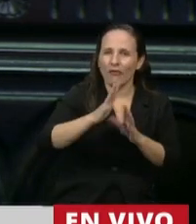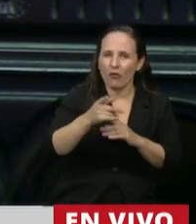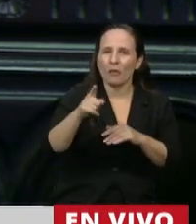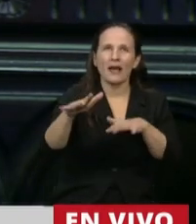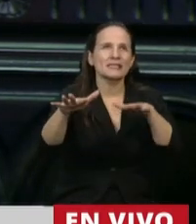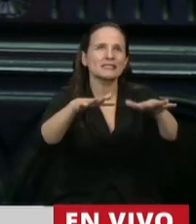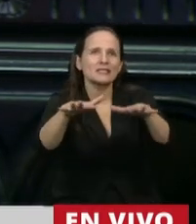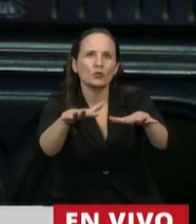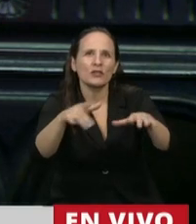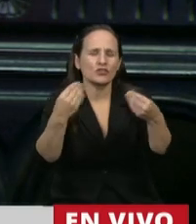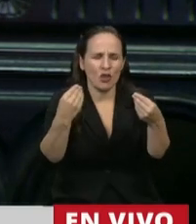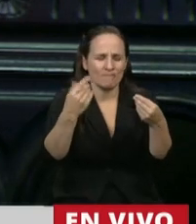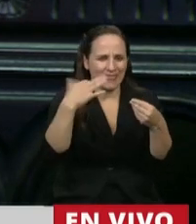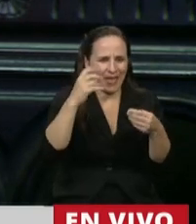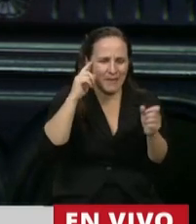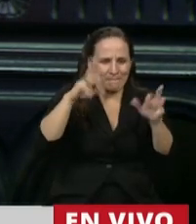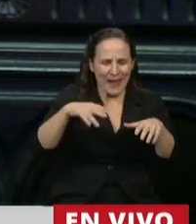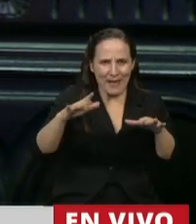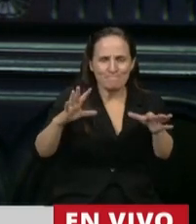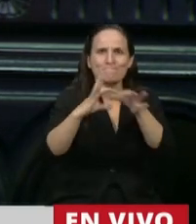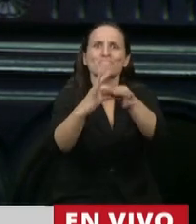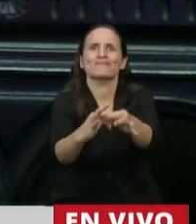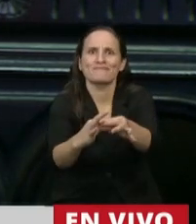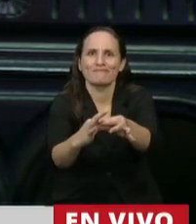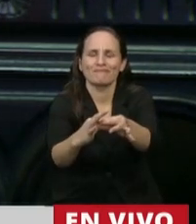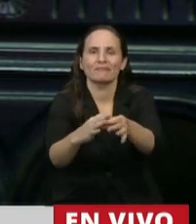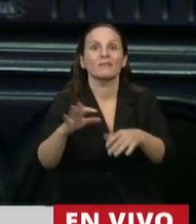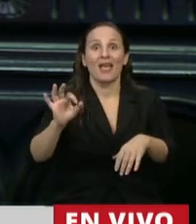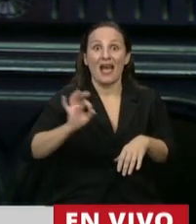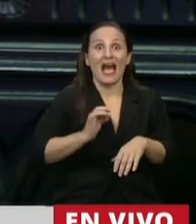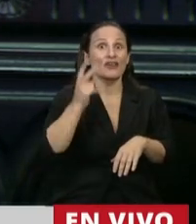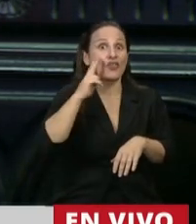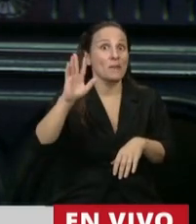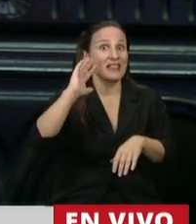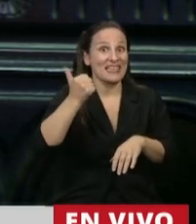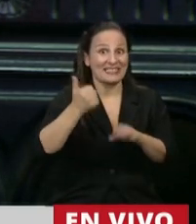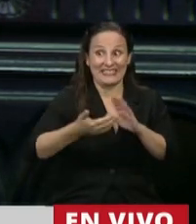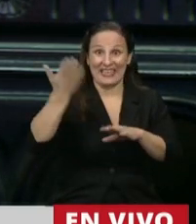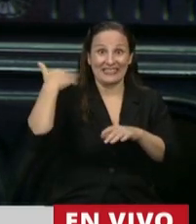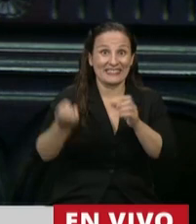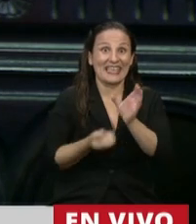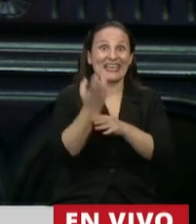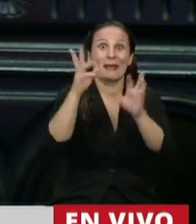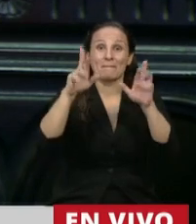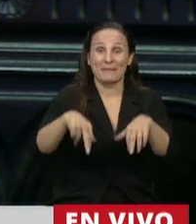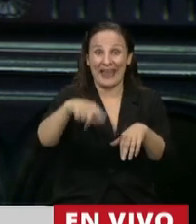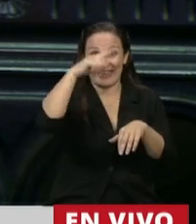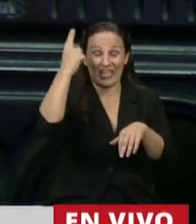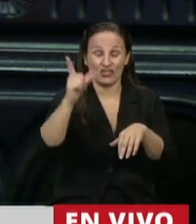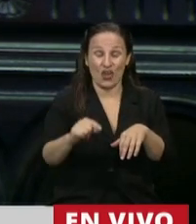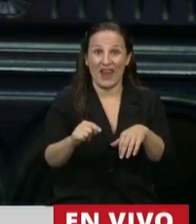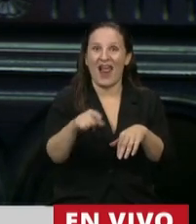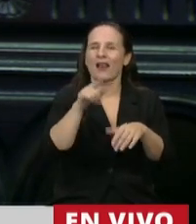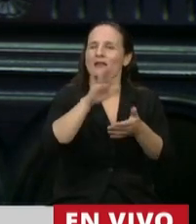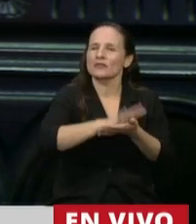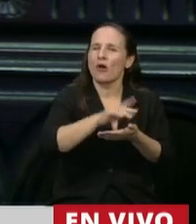tiempos, es que en el año 2016 se crea el Plan Nacional Integral de Educación Digital que incluyó todas